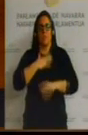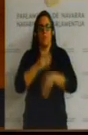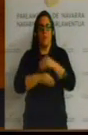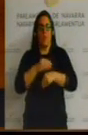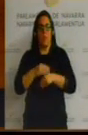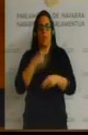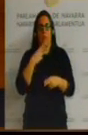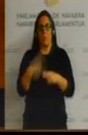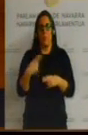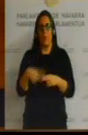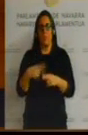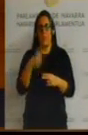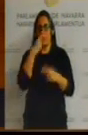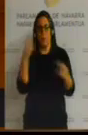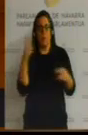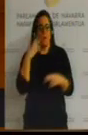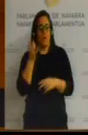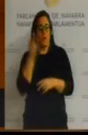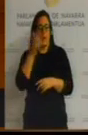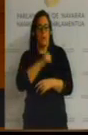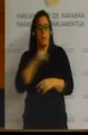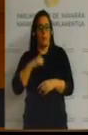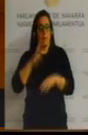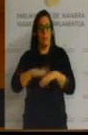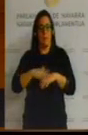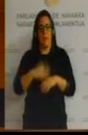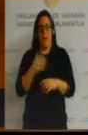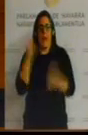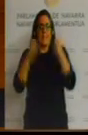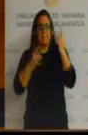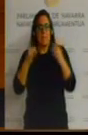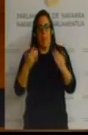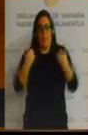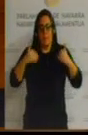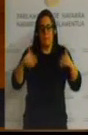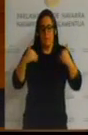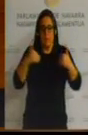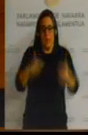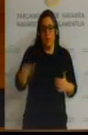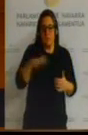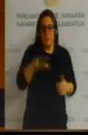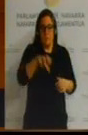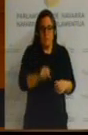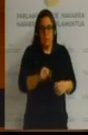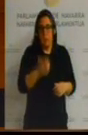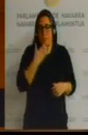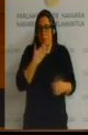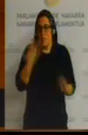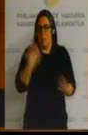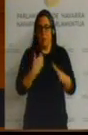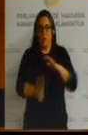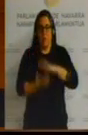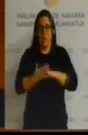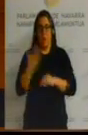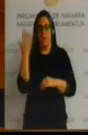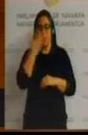públicas e incluso iniciativas privadas de actividades físicas en estos espacios, como pudiera ser el caso de crear diferentes